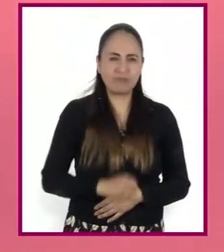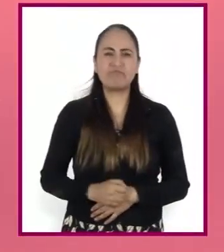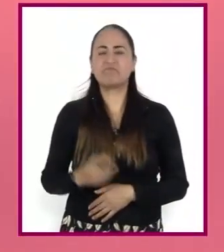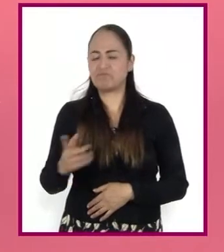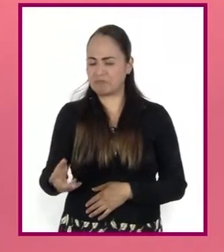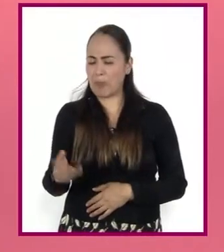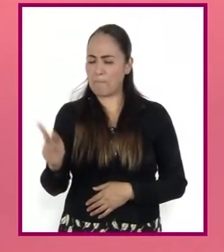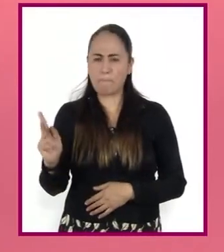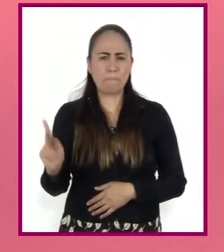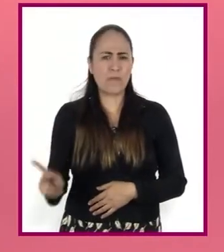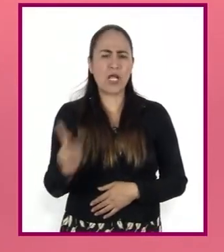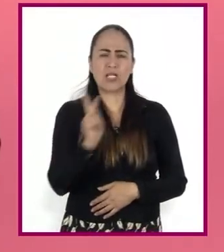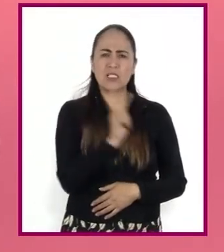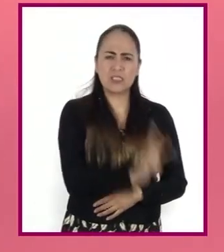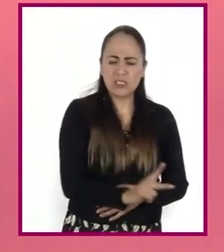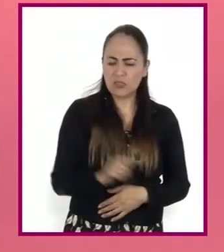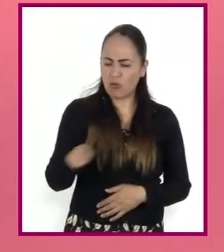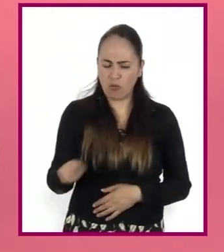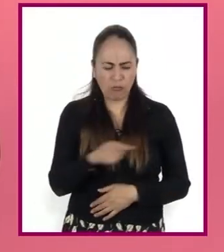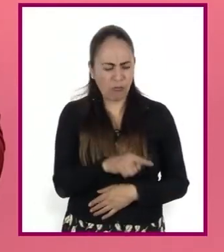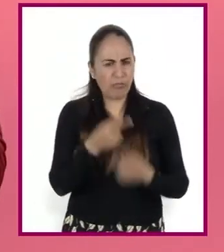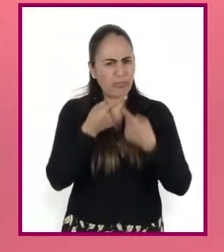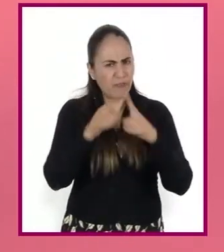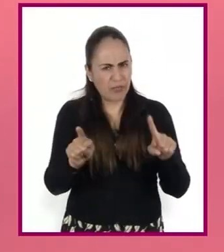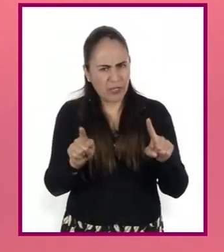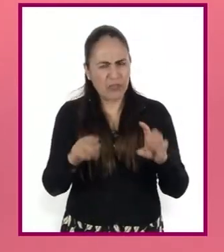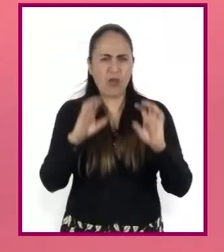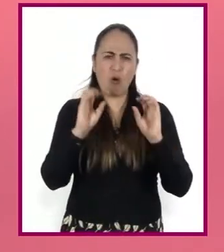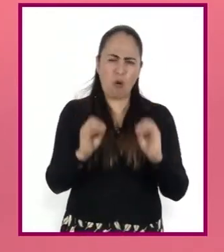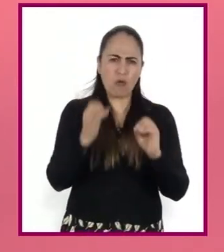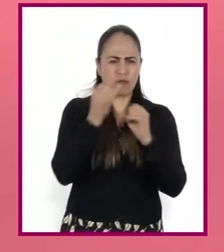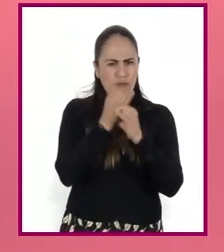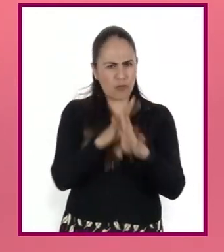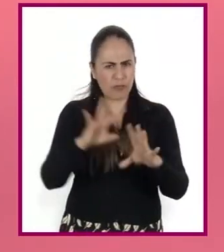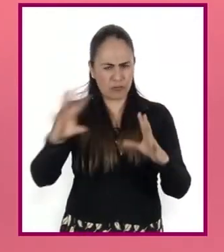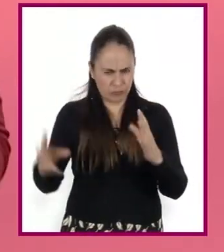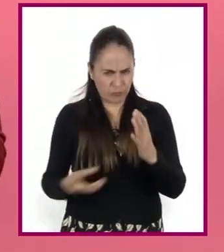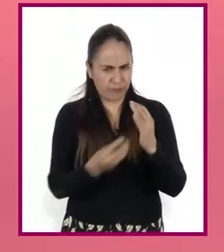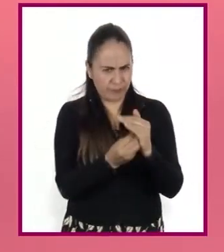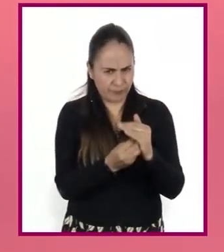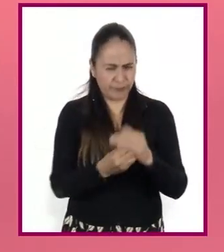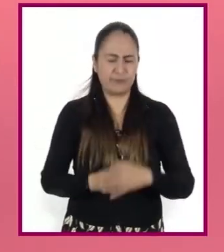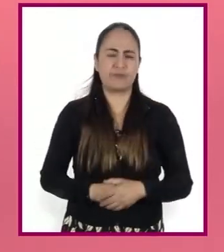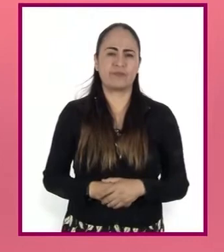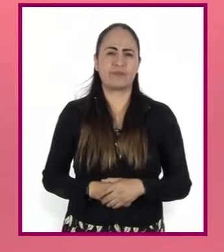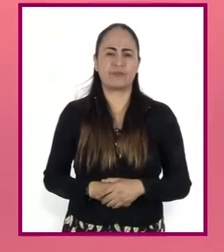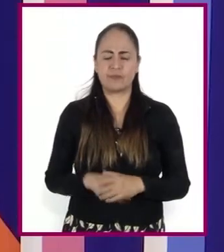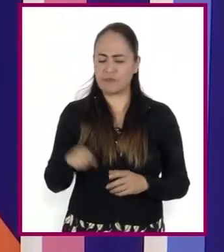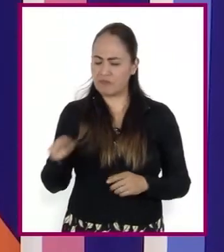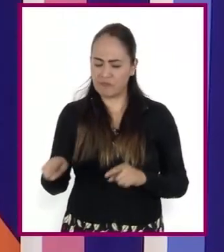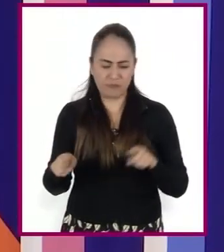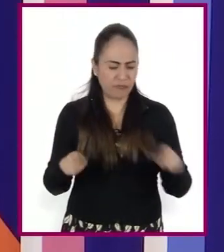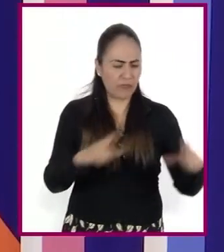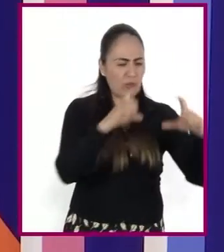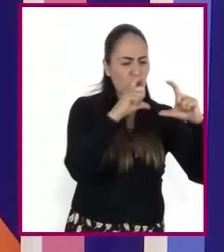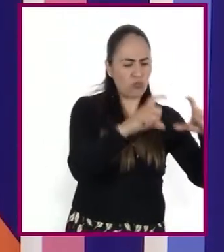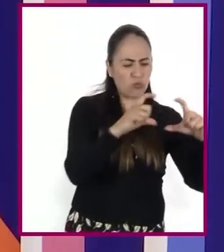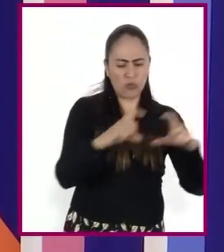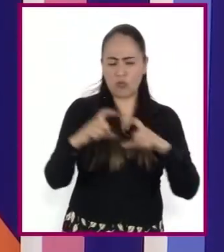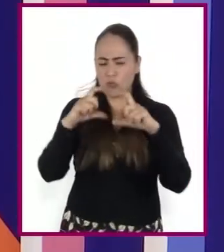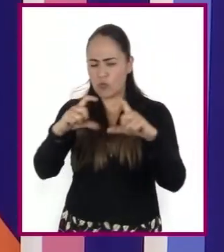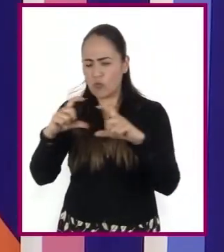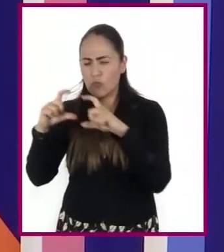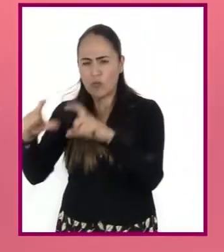semejanzas, diferencias o complementar la información. Al comparar diferentes textos para la